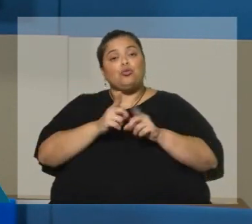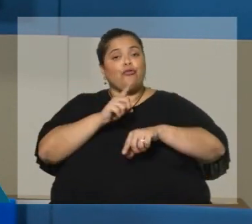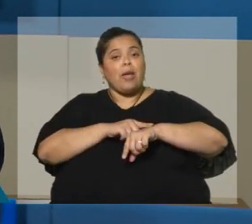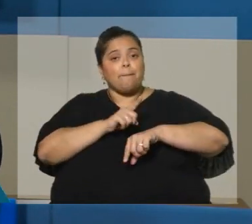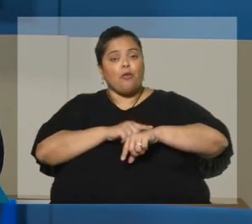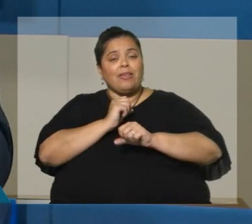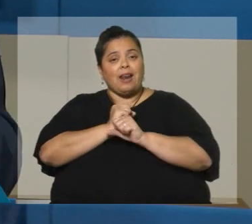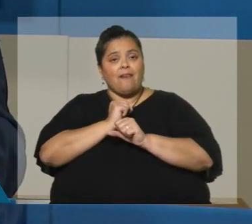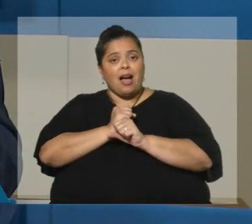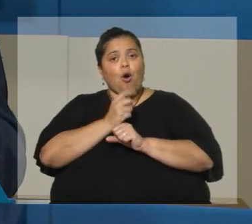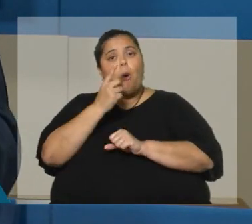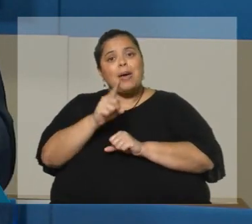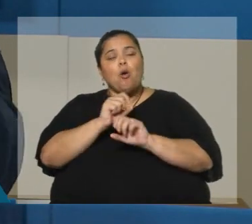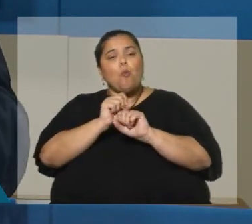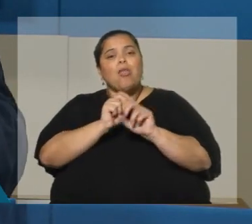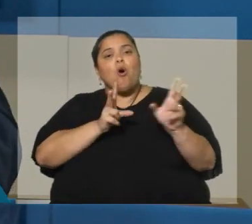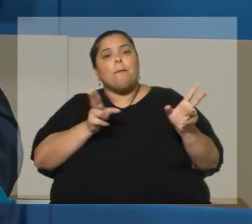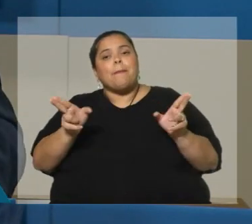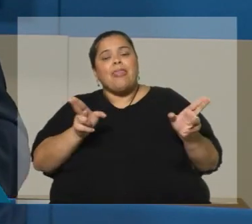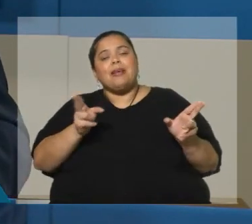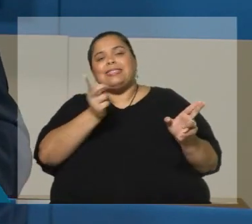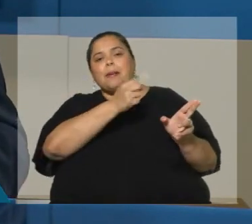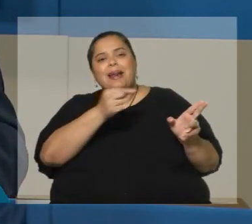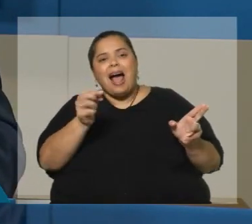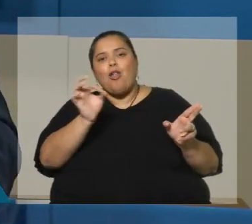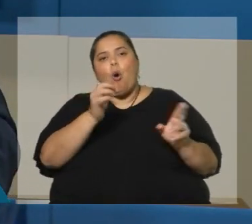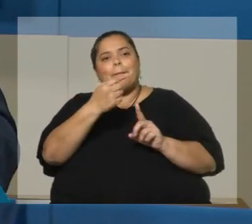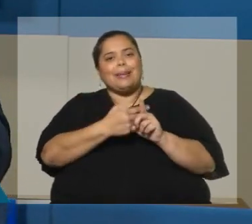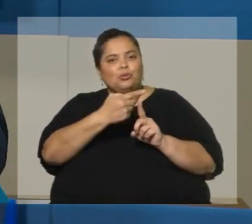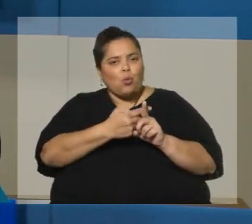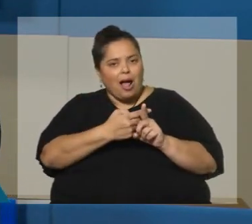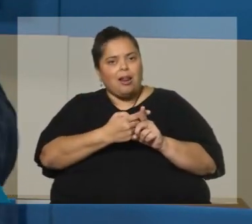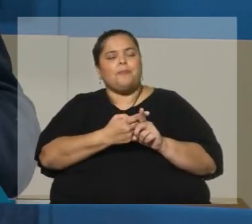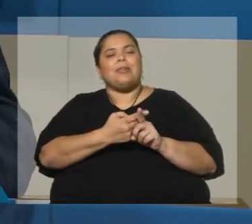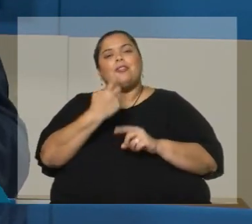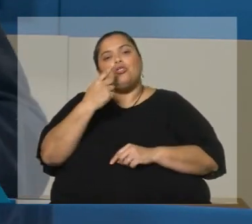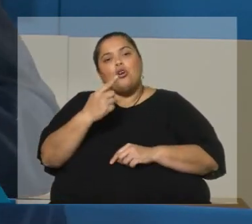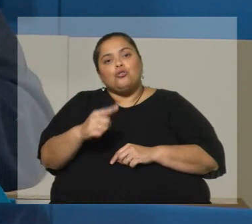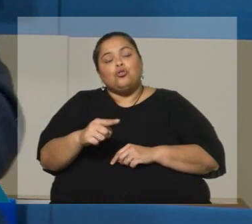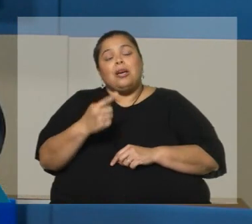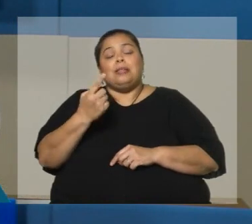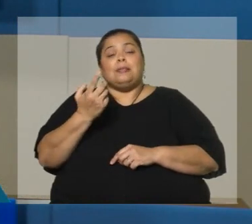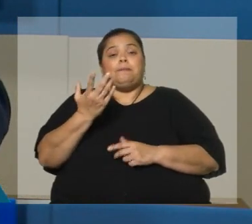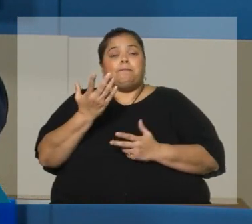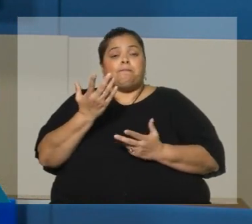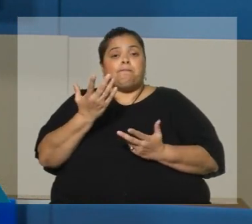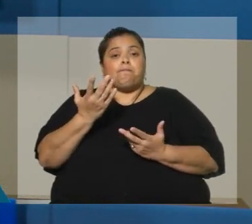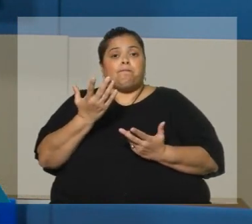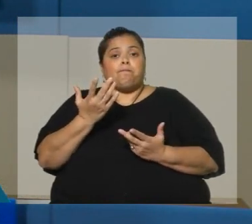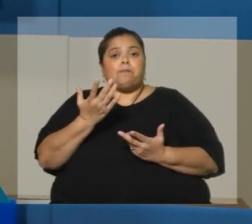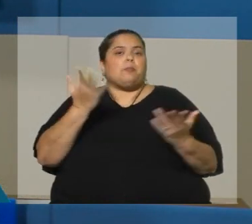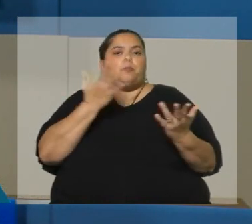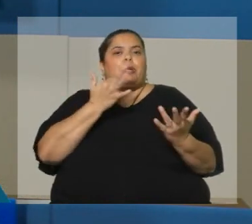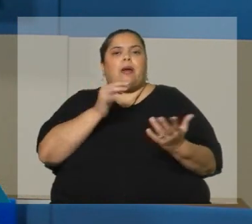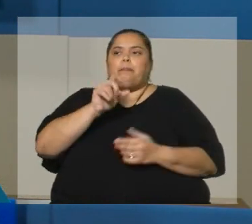puede medir en ciclo semanal, en ciclo mensual y allí probablemente el presentador de